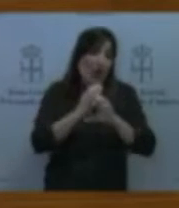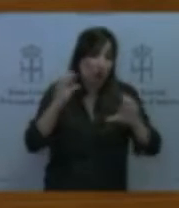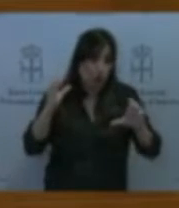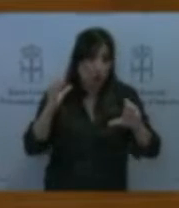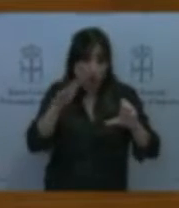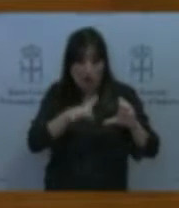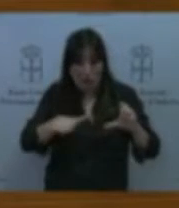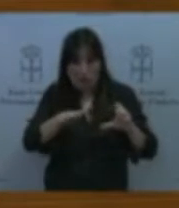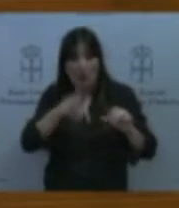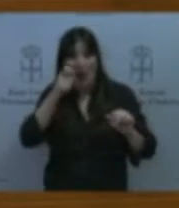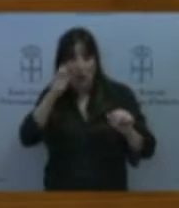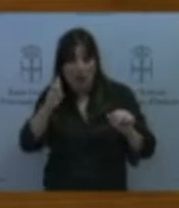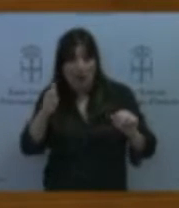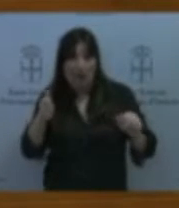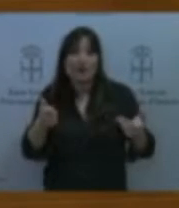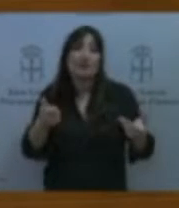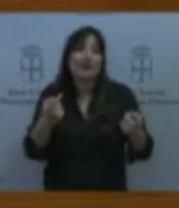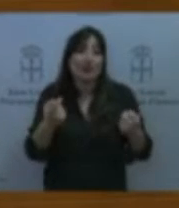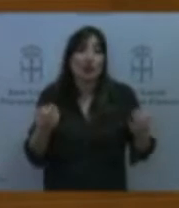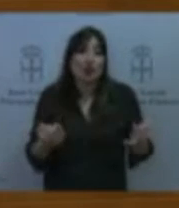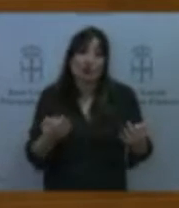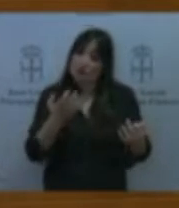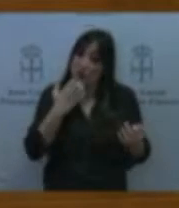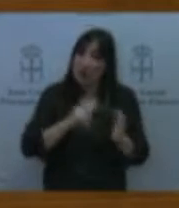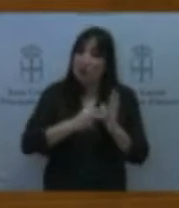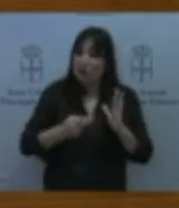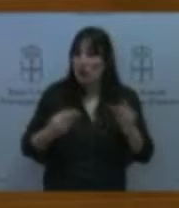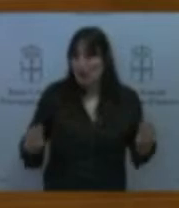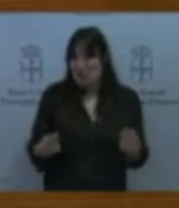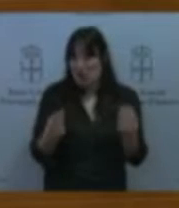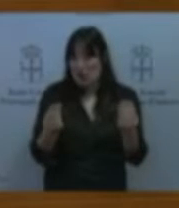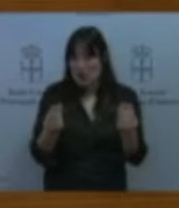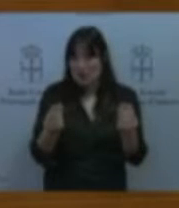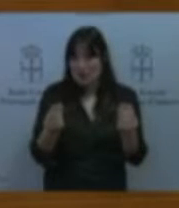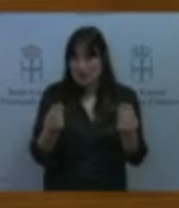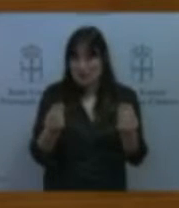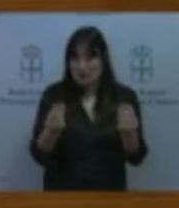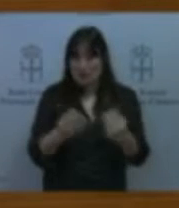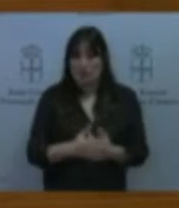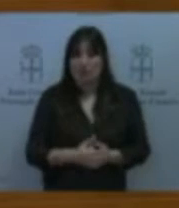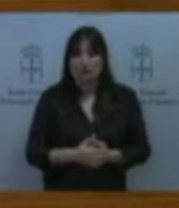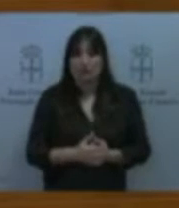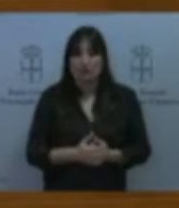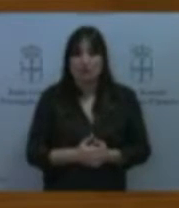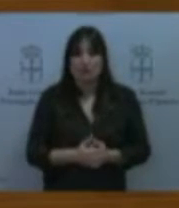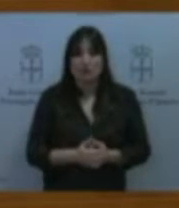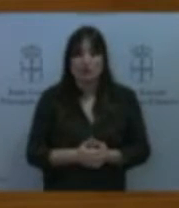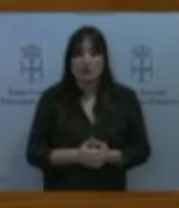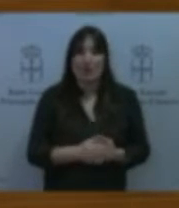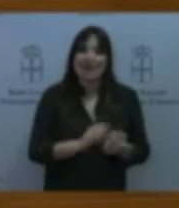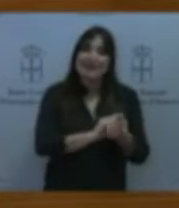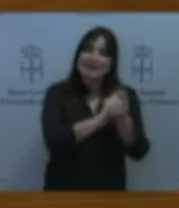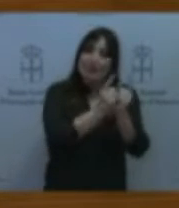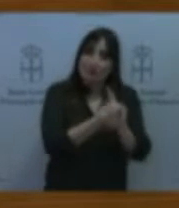tecnología señoría la aplicación la puesta en marcha de la transformación tecnológica del diseño